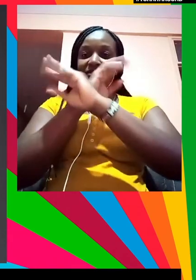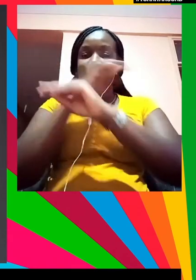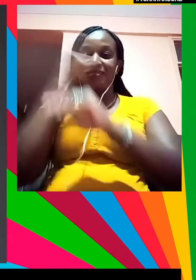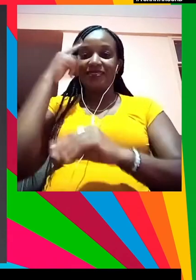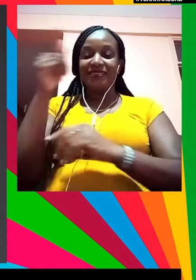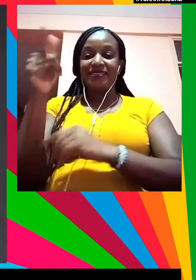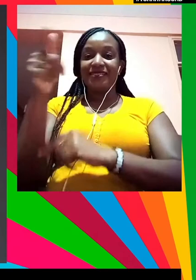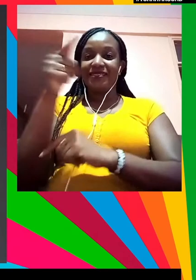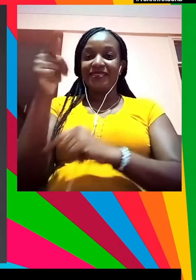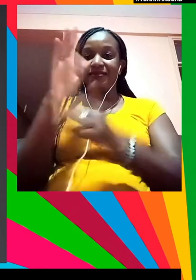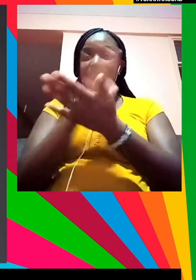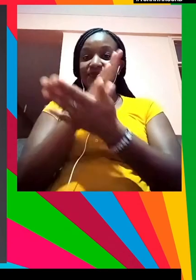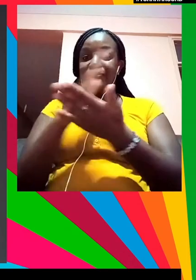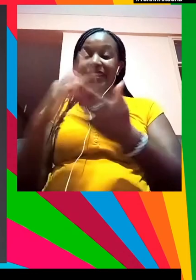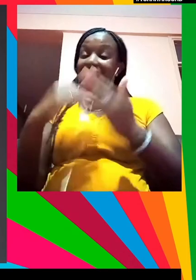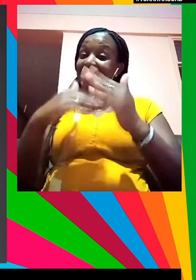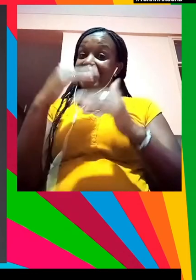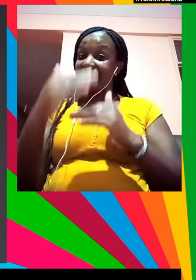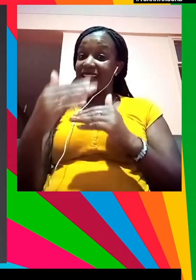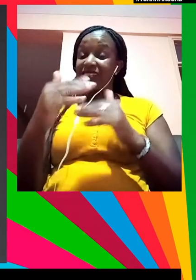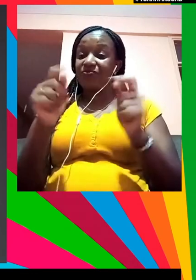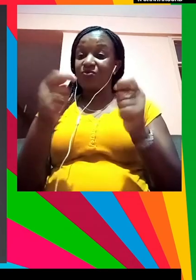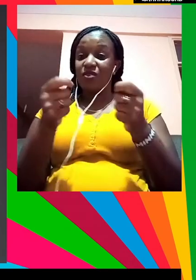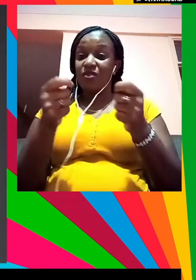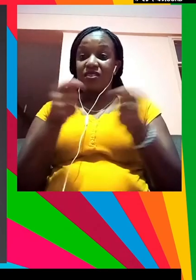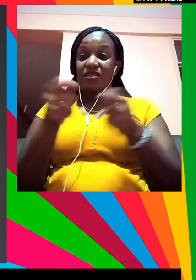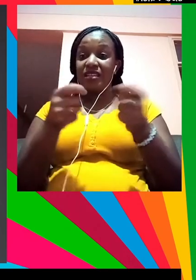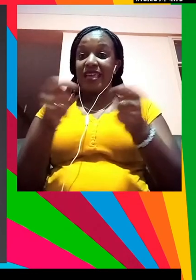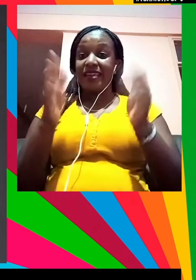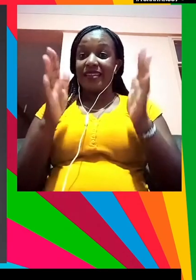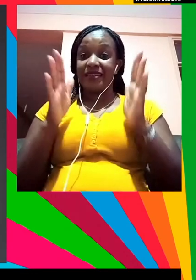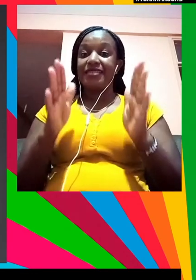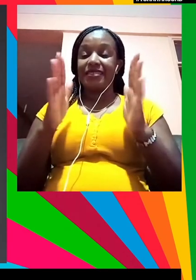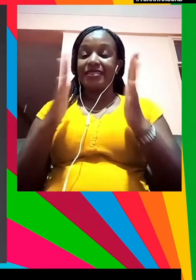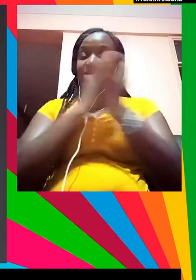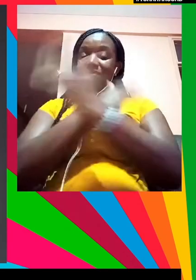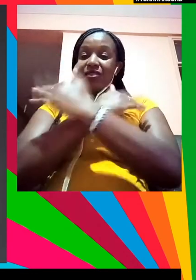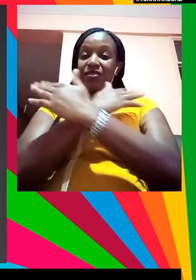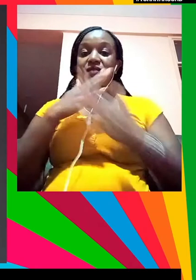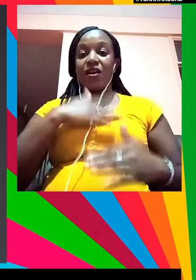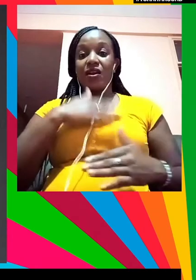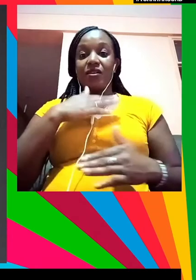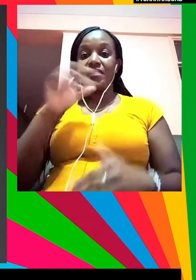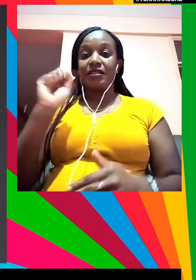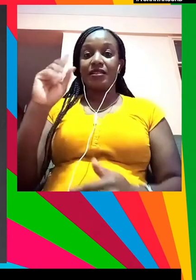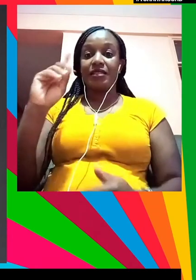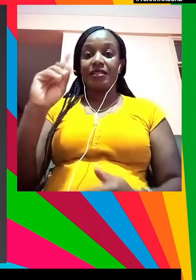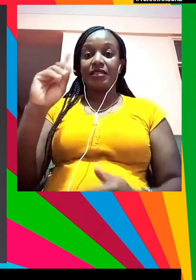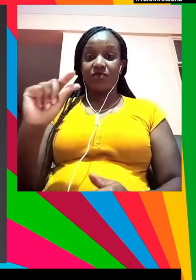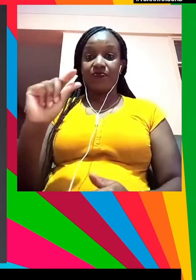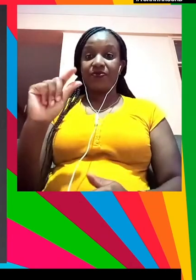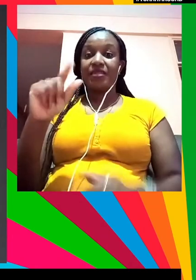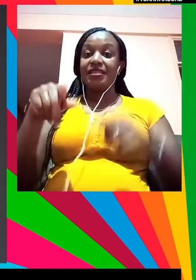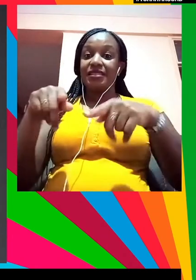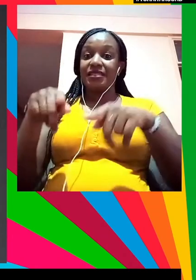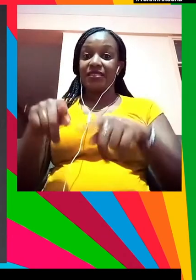sesión plenaria de cierre Big Picture y a continuación tenemos a un amigo de los ODS, el director de comunicación de la ONU,